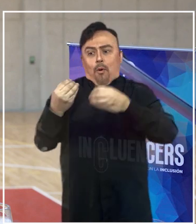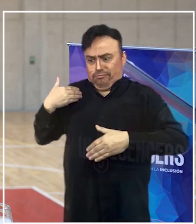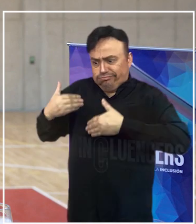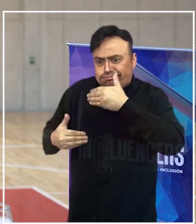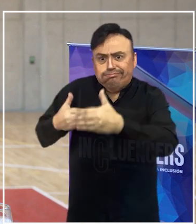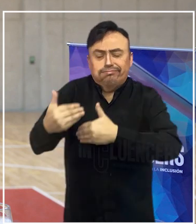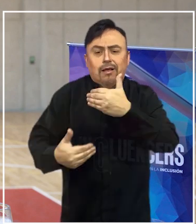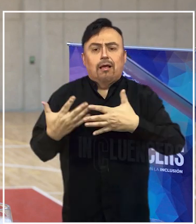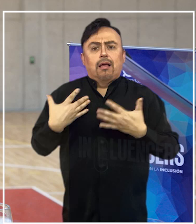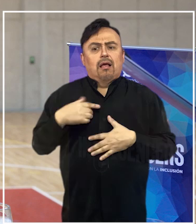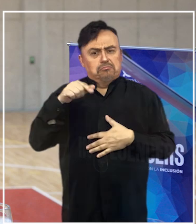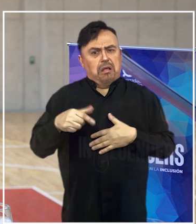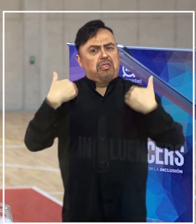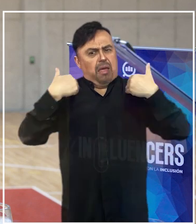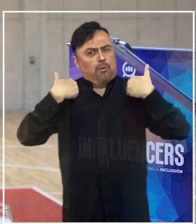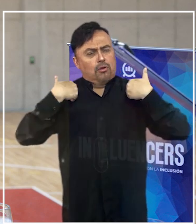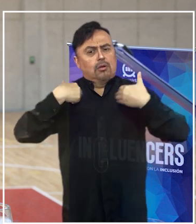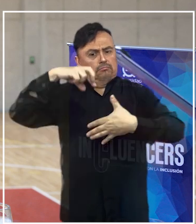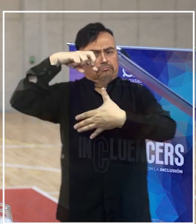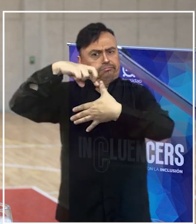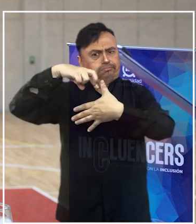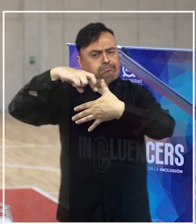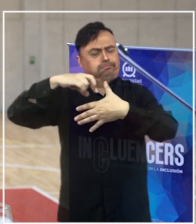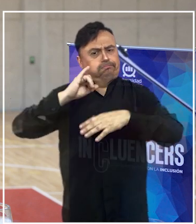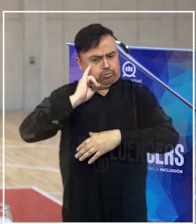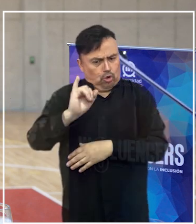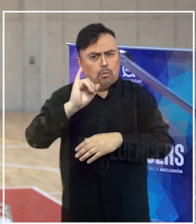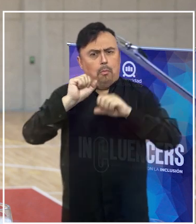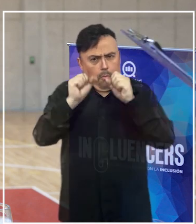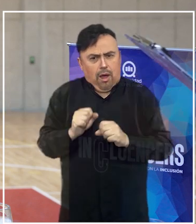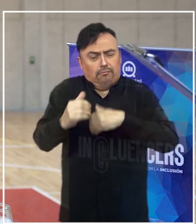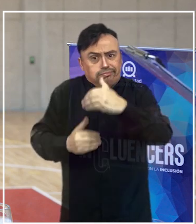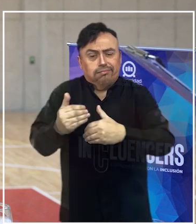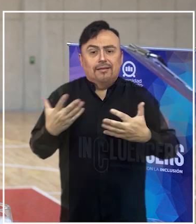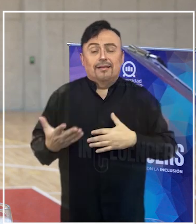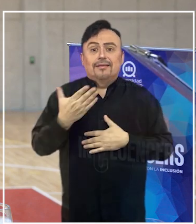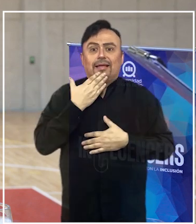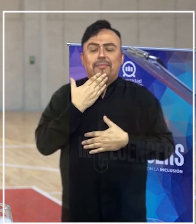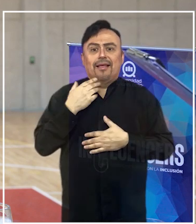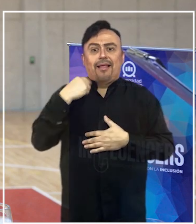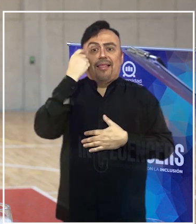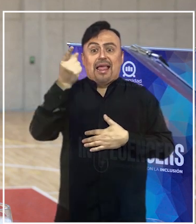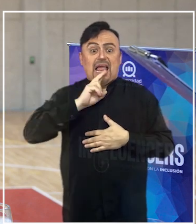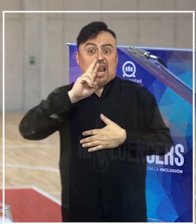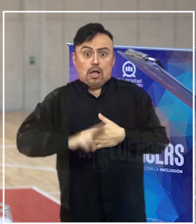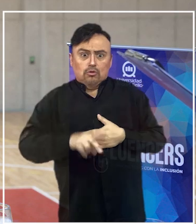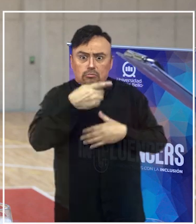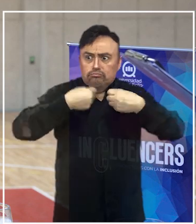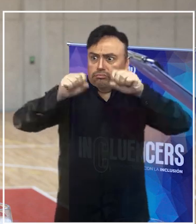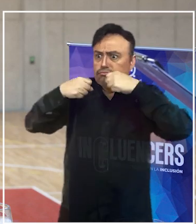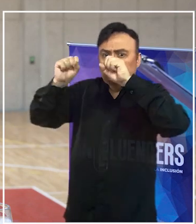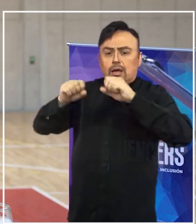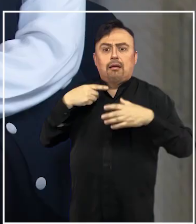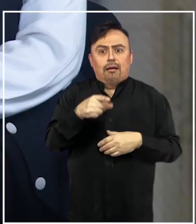reconocimiento hacia el deporte paralímpico y de también entender que los resultados que ahí se logran tienen